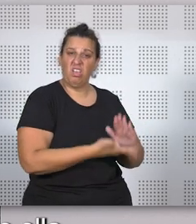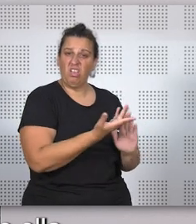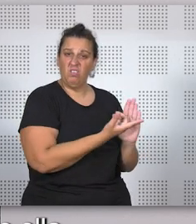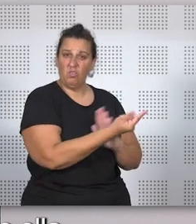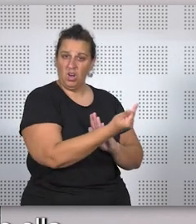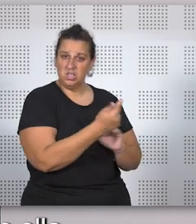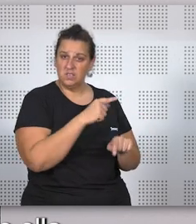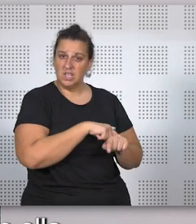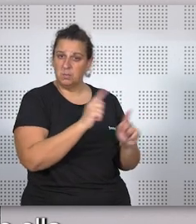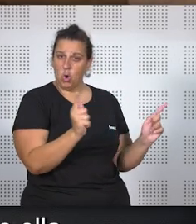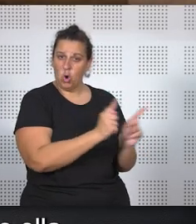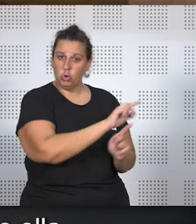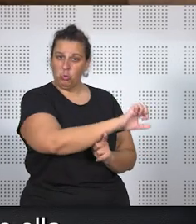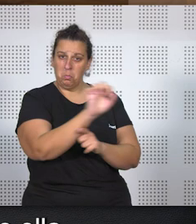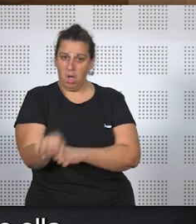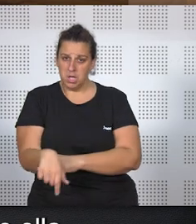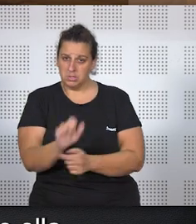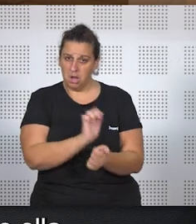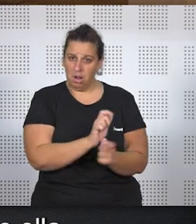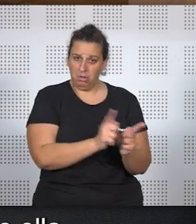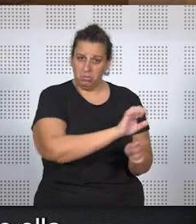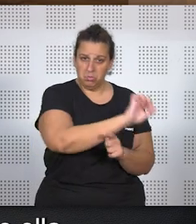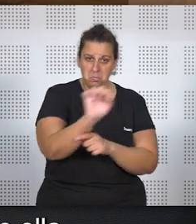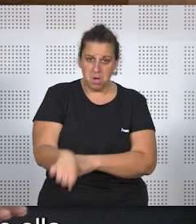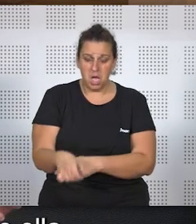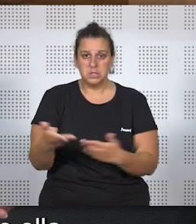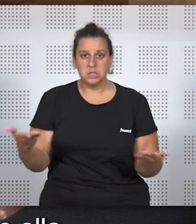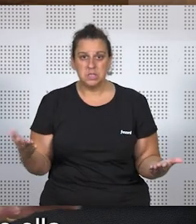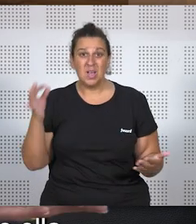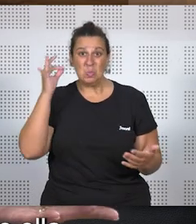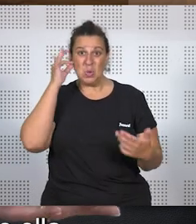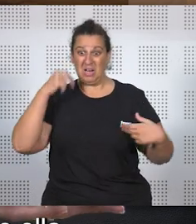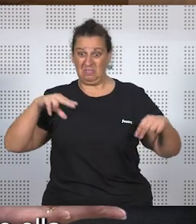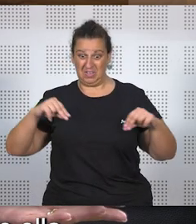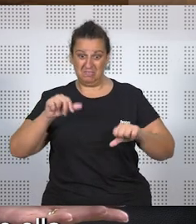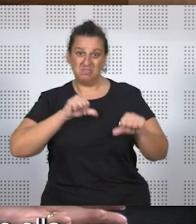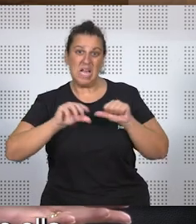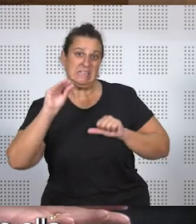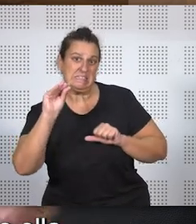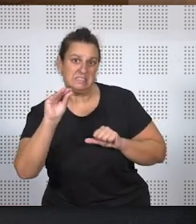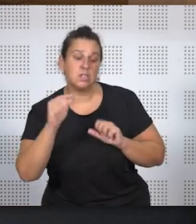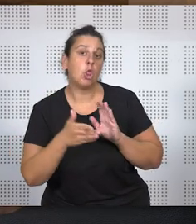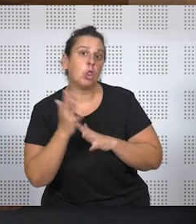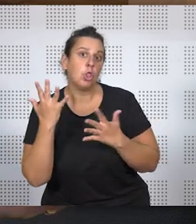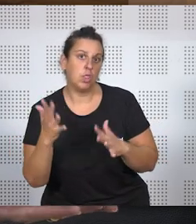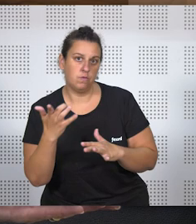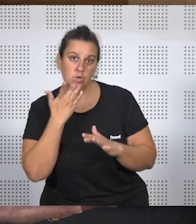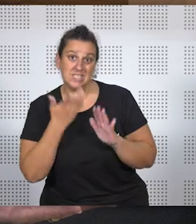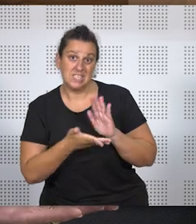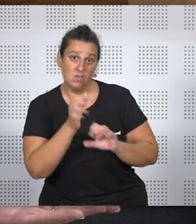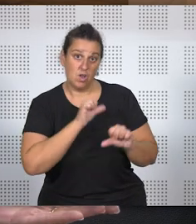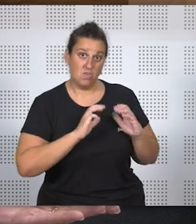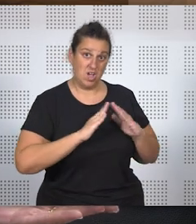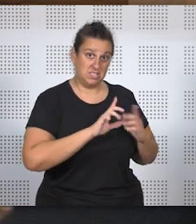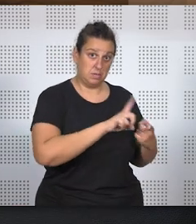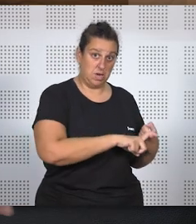O sea, que estuvo menos tiempo el marido en la cárcel que ella. Y cuando sale va a preguntarle, bueno, ¿y ahora qué hago? ¿Dónde voy? Si voy, es casa de